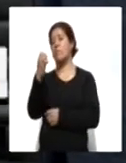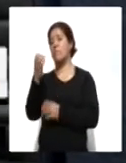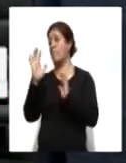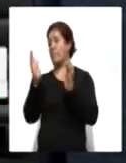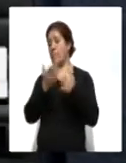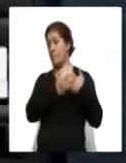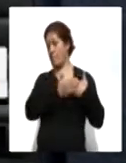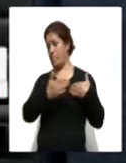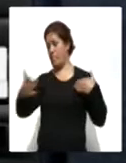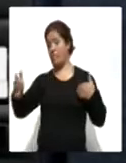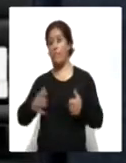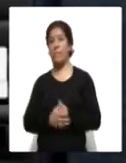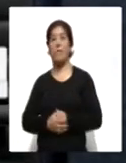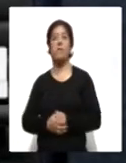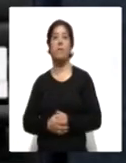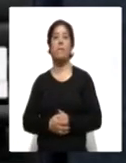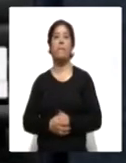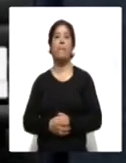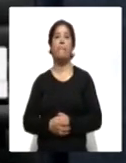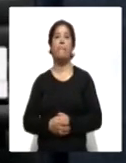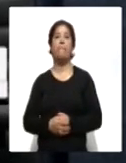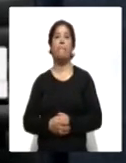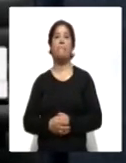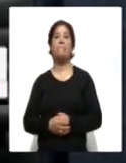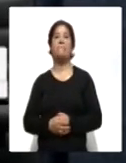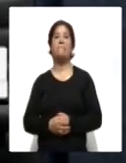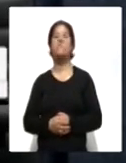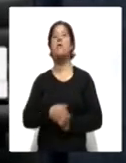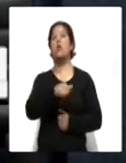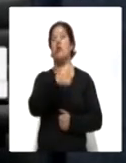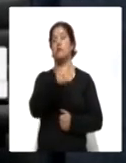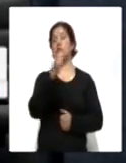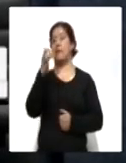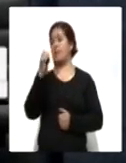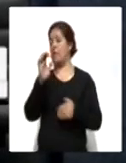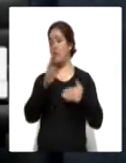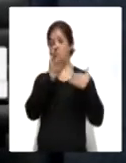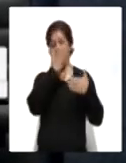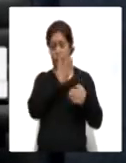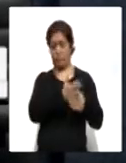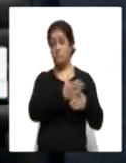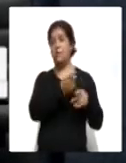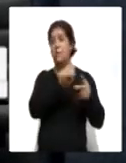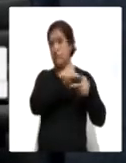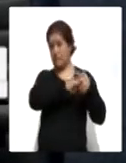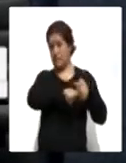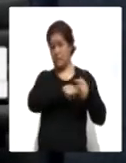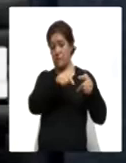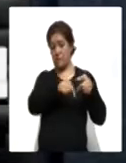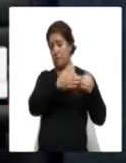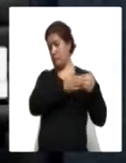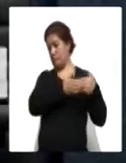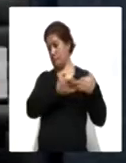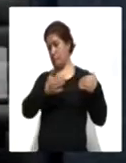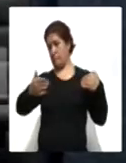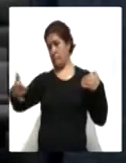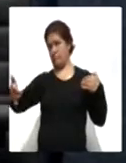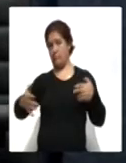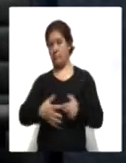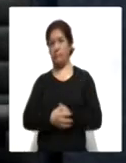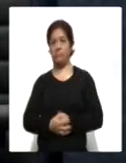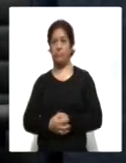se tiene contemplado el cobro a partir del día 11 de enero, derivado de que en estos momentos nos encontramos en